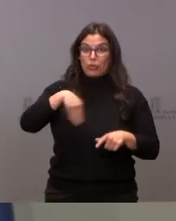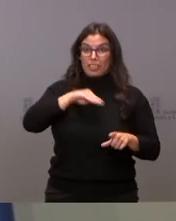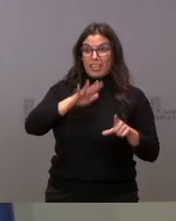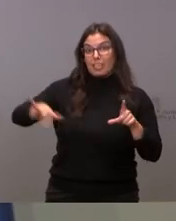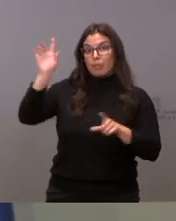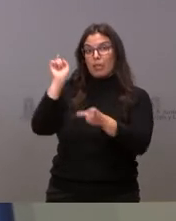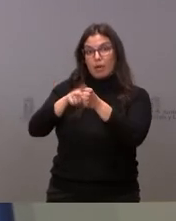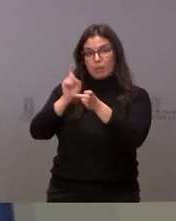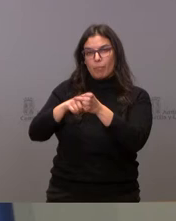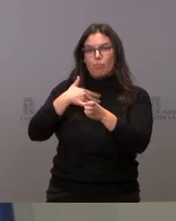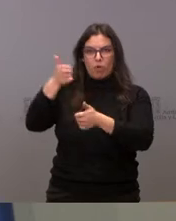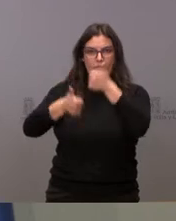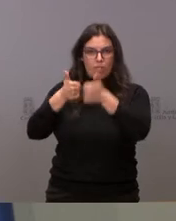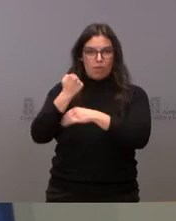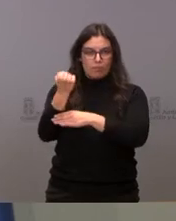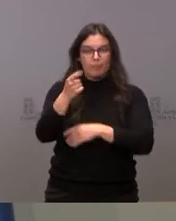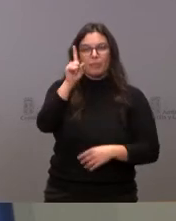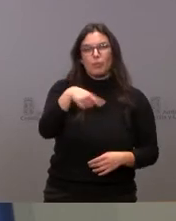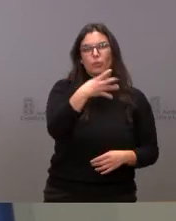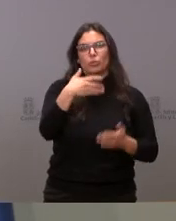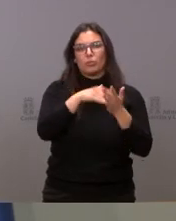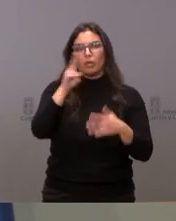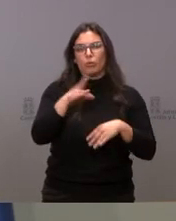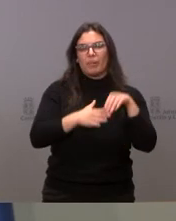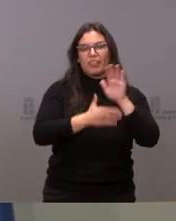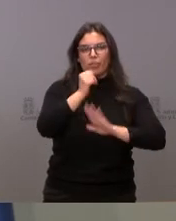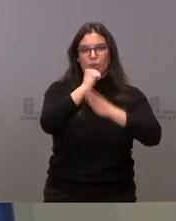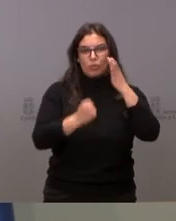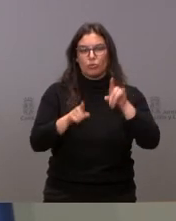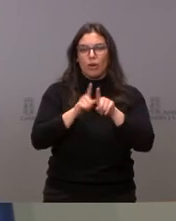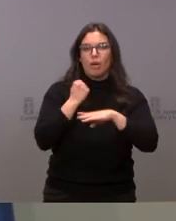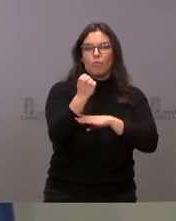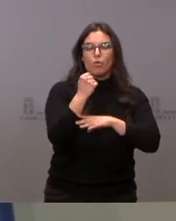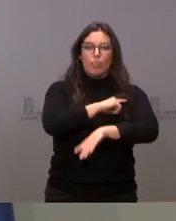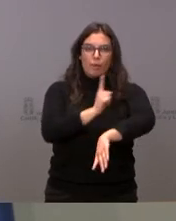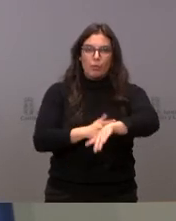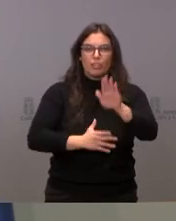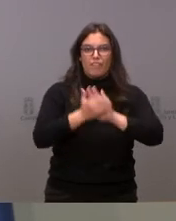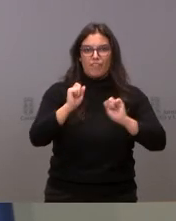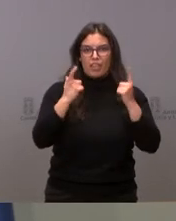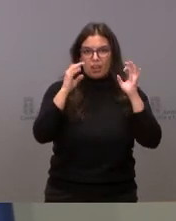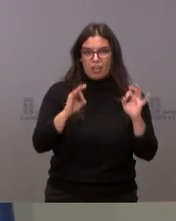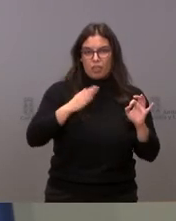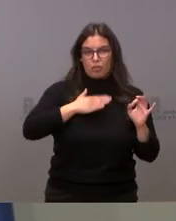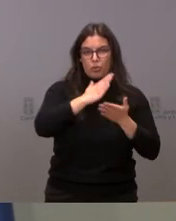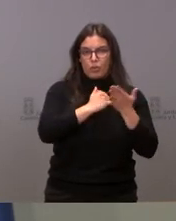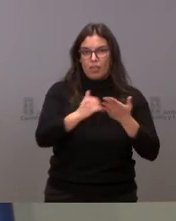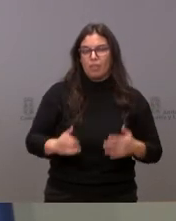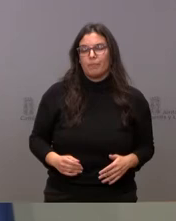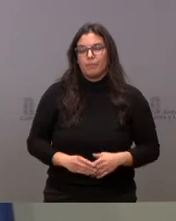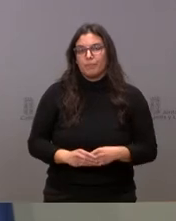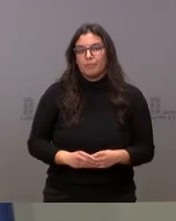2021. 400.000 euros para la Federación de Baloncesto como apoyo al deporte federado en nuestra comunidad.